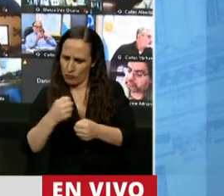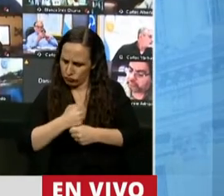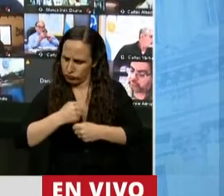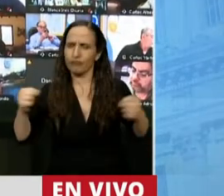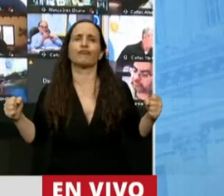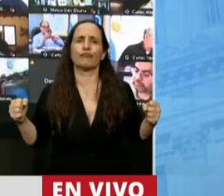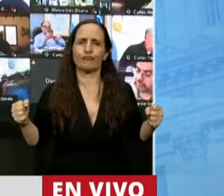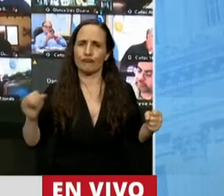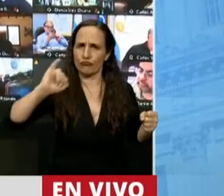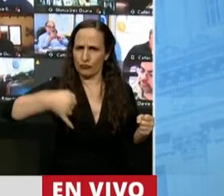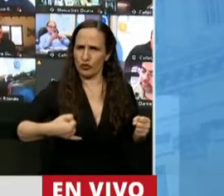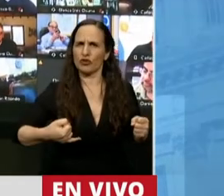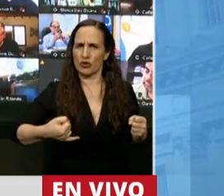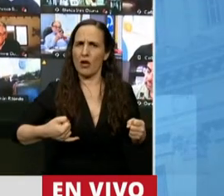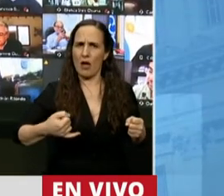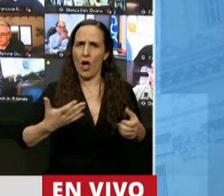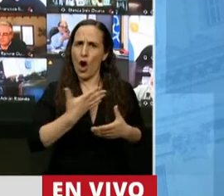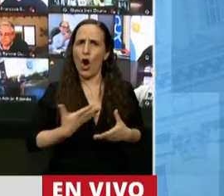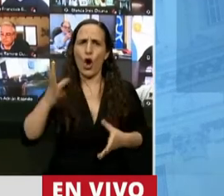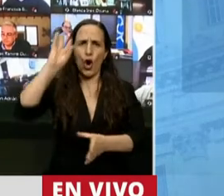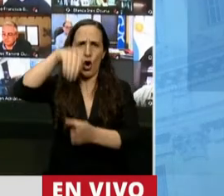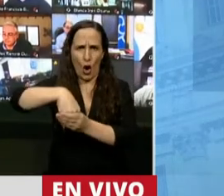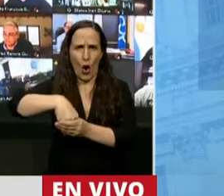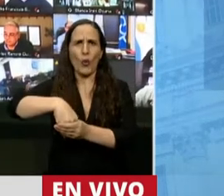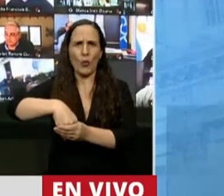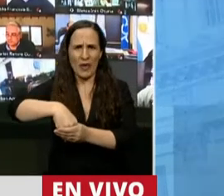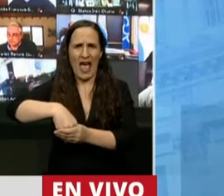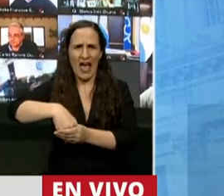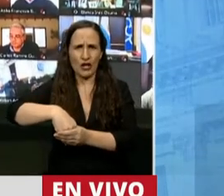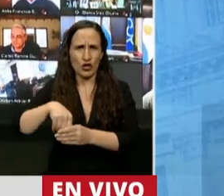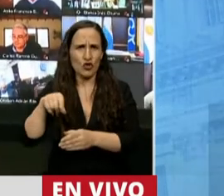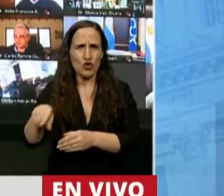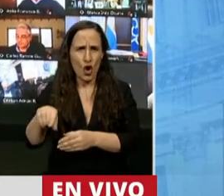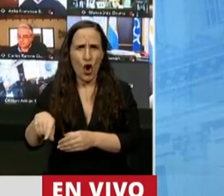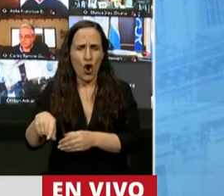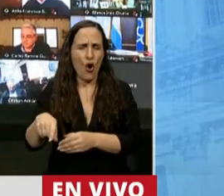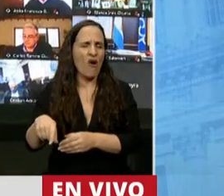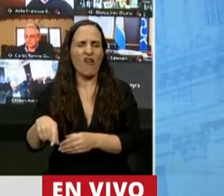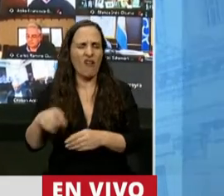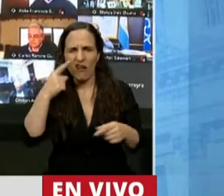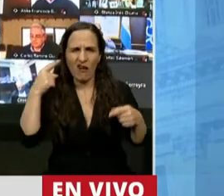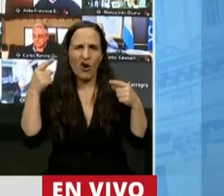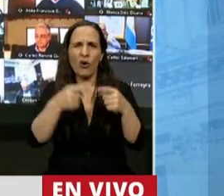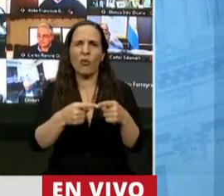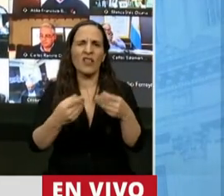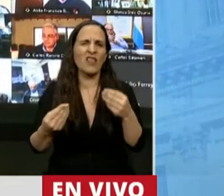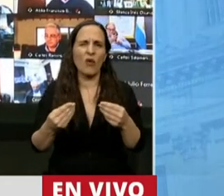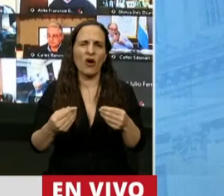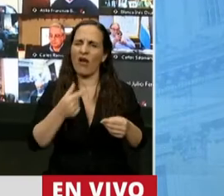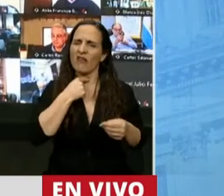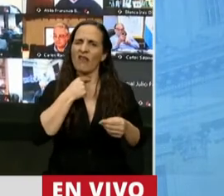de decir que forman parte de un gobierno que ha llegado solo a buscar una hegemonía absoluta